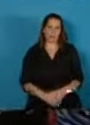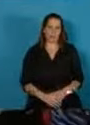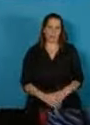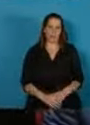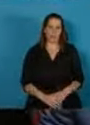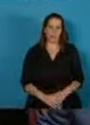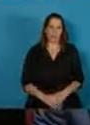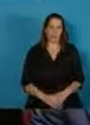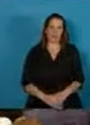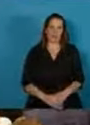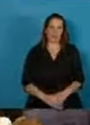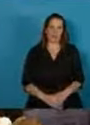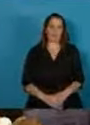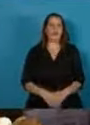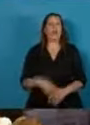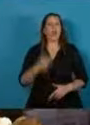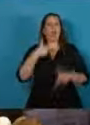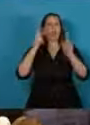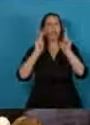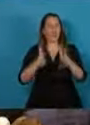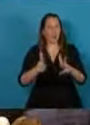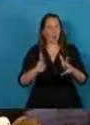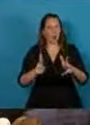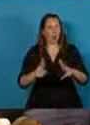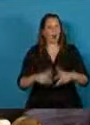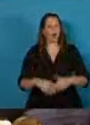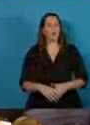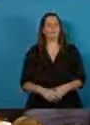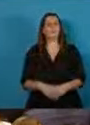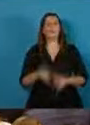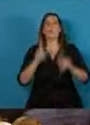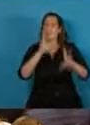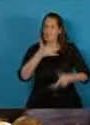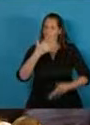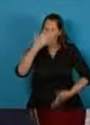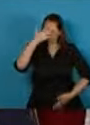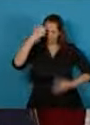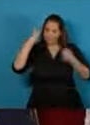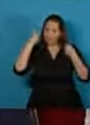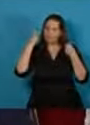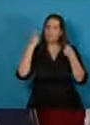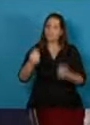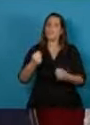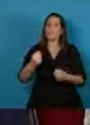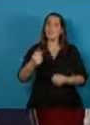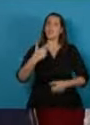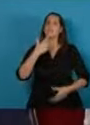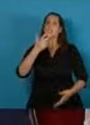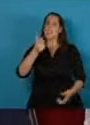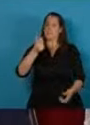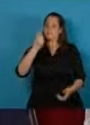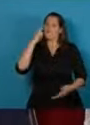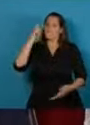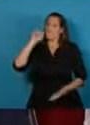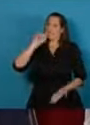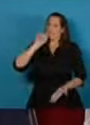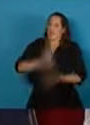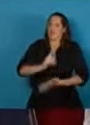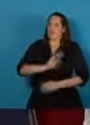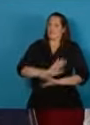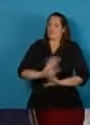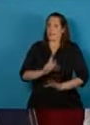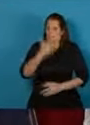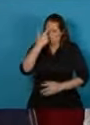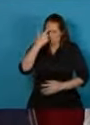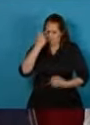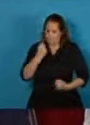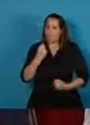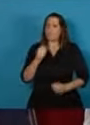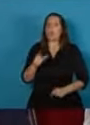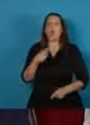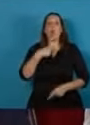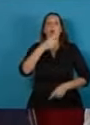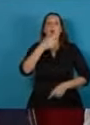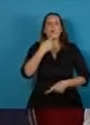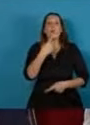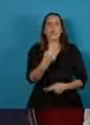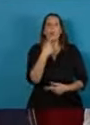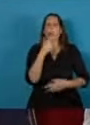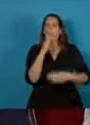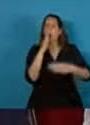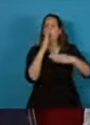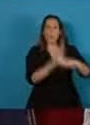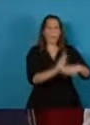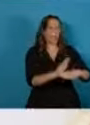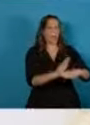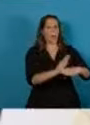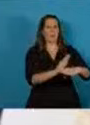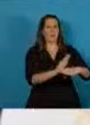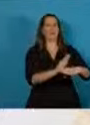Lo digo con la firmeza de una decisión profunda. Cuando digo nunca más es